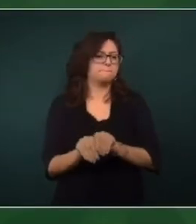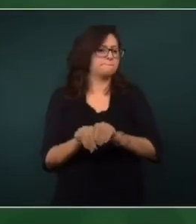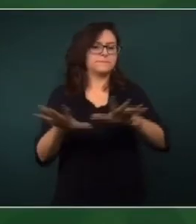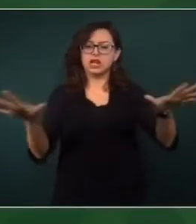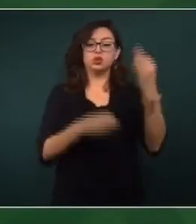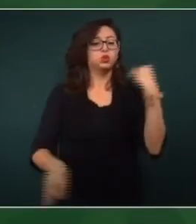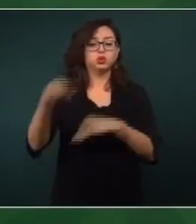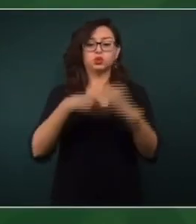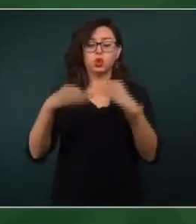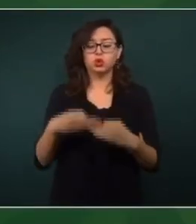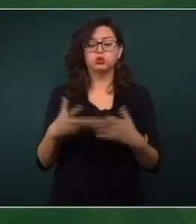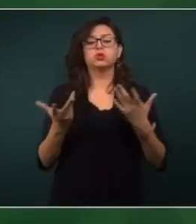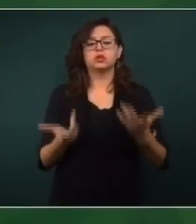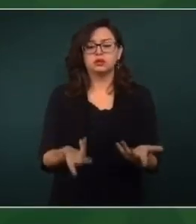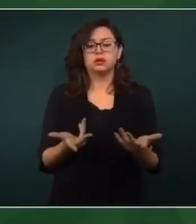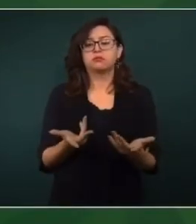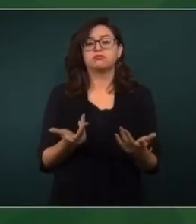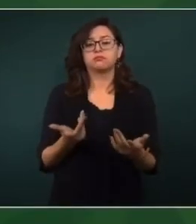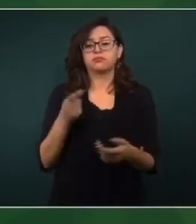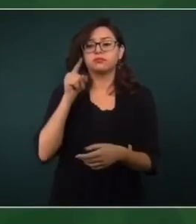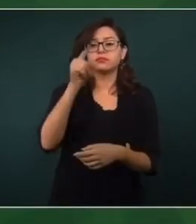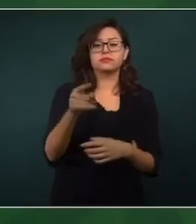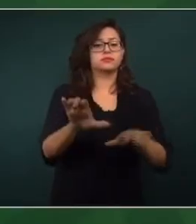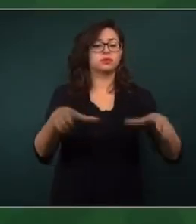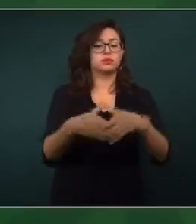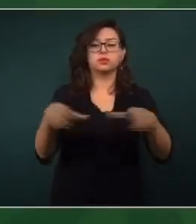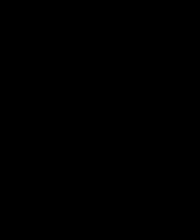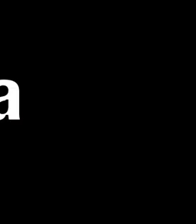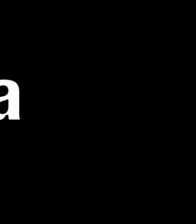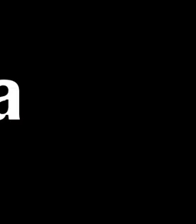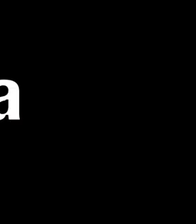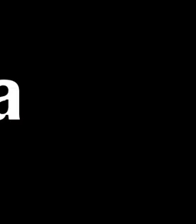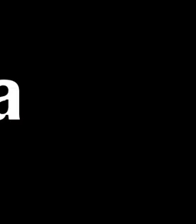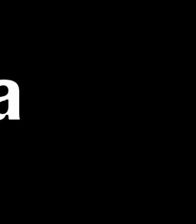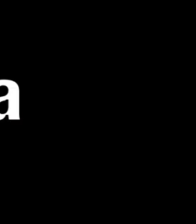todos los medios y llegar hasta las comunidades más apartadas.